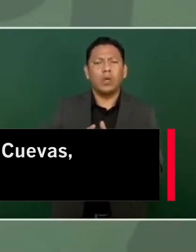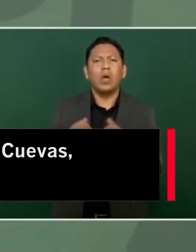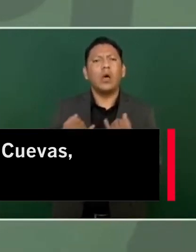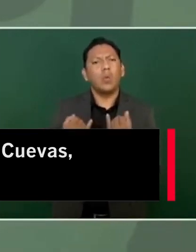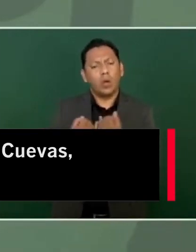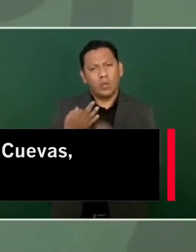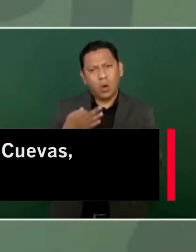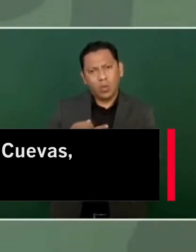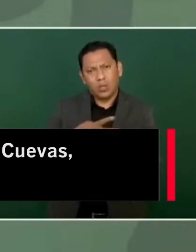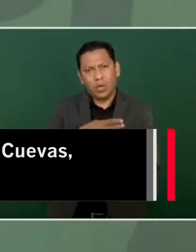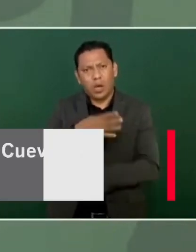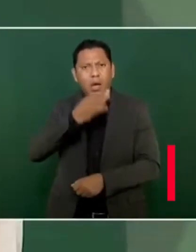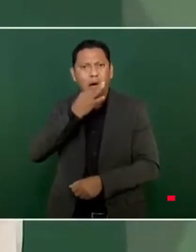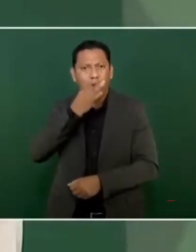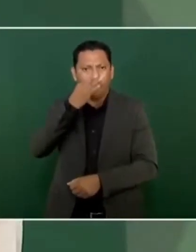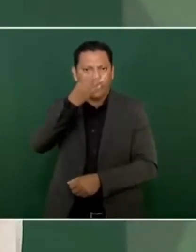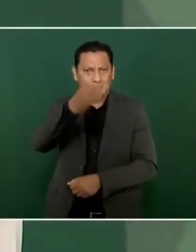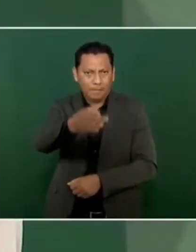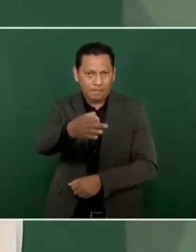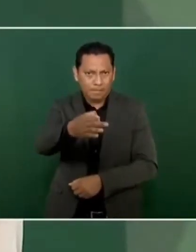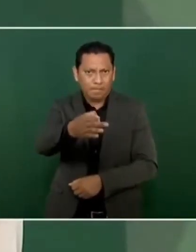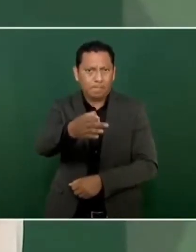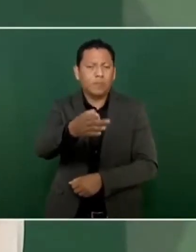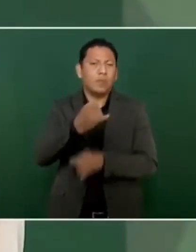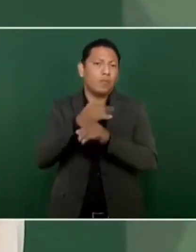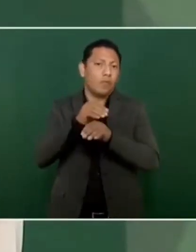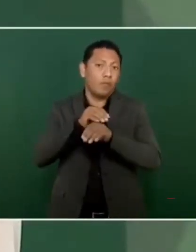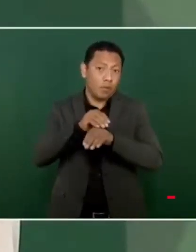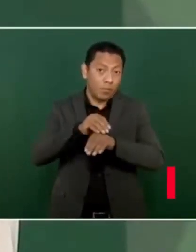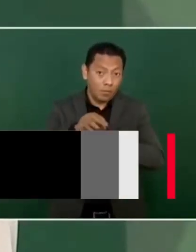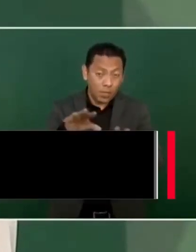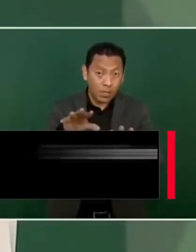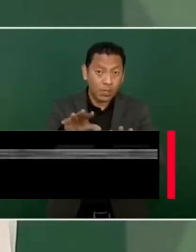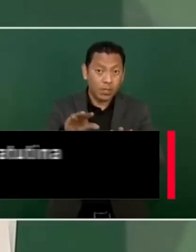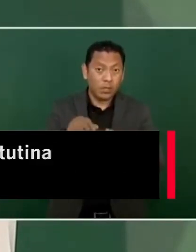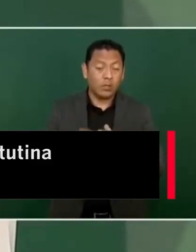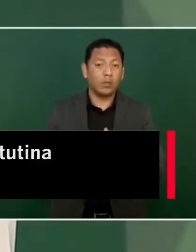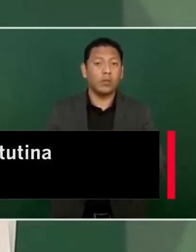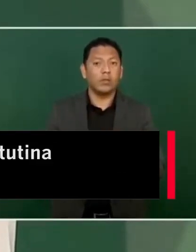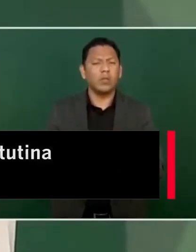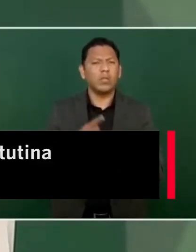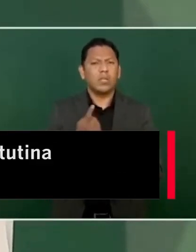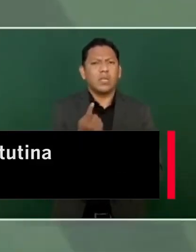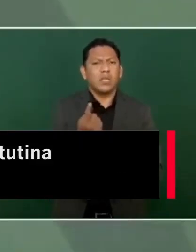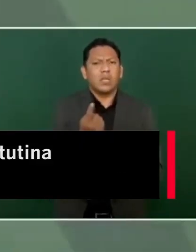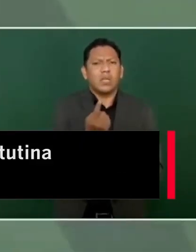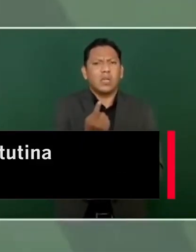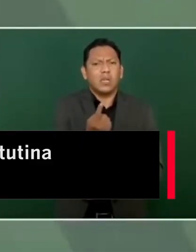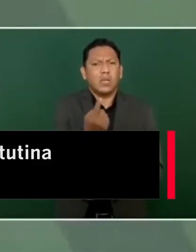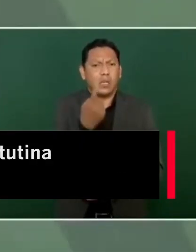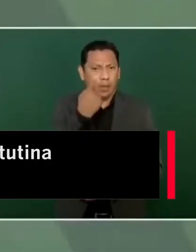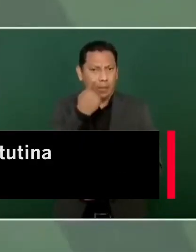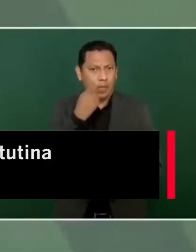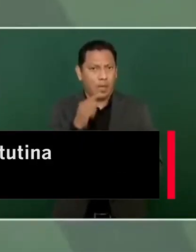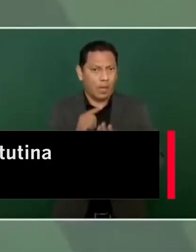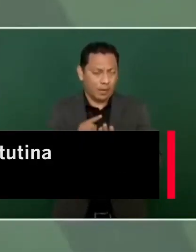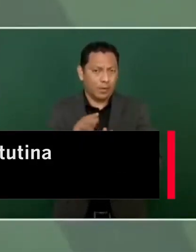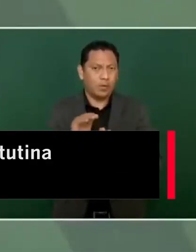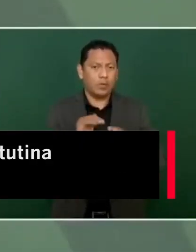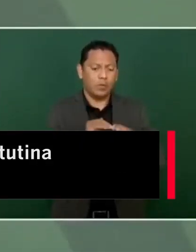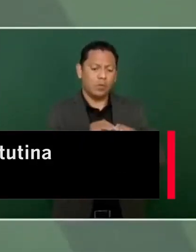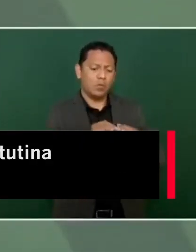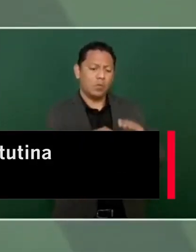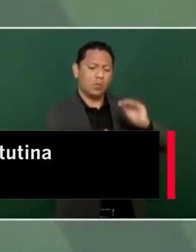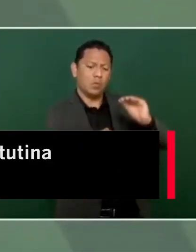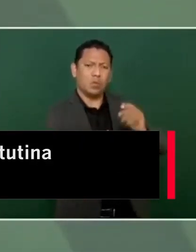comunicado Durante su viaje A Chiapas En cuanto se enteraron El mismo presidente Leyó el contenido De esta carta En su